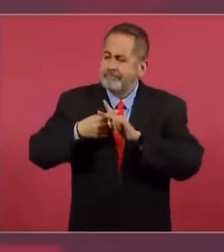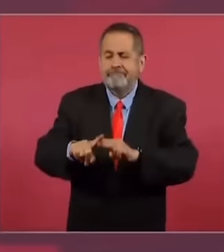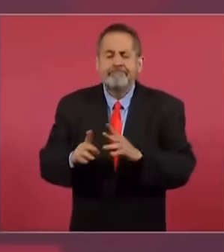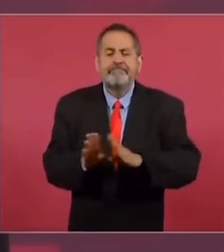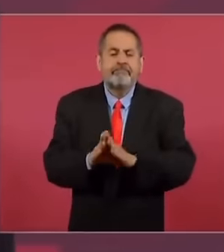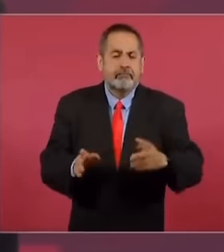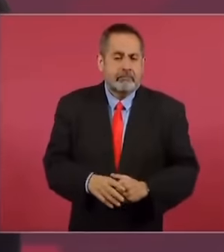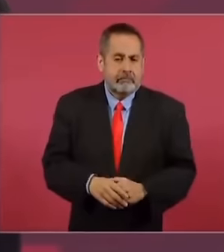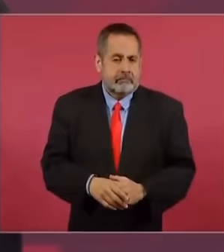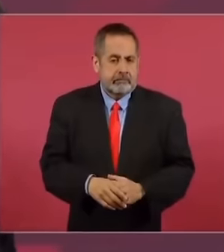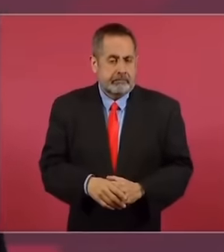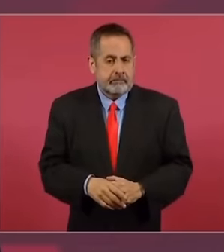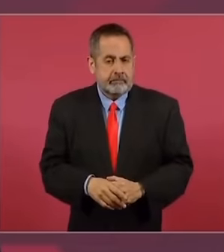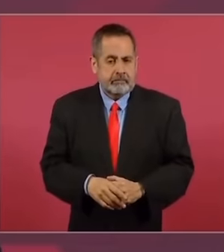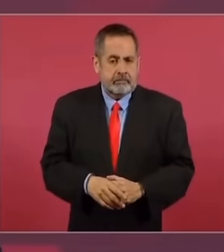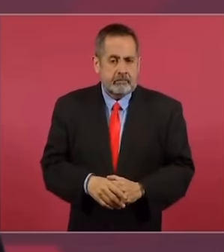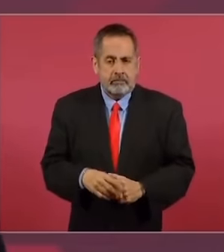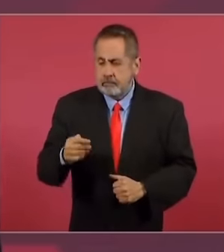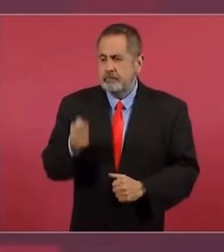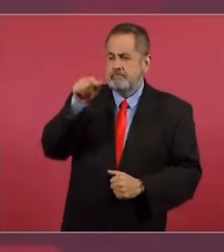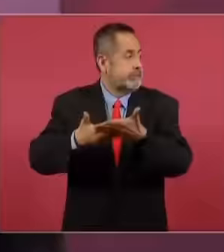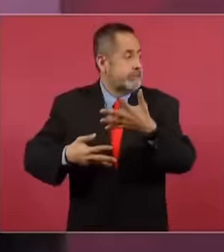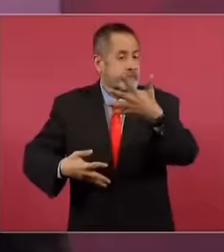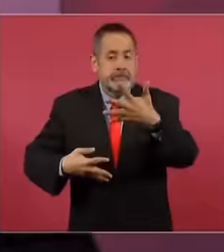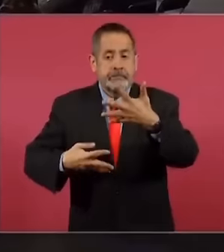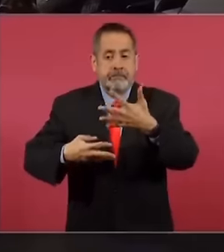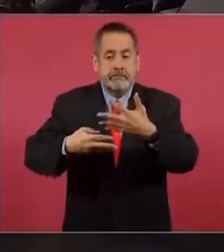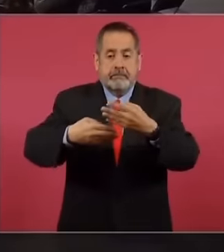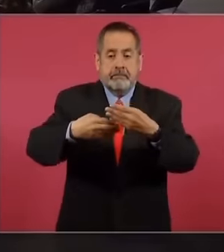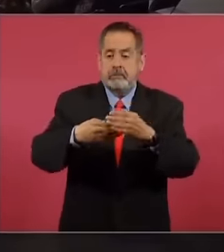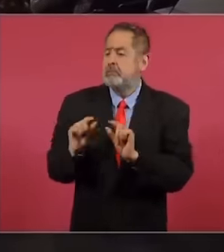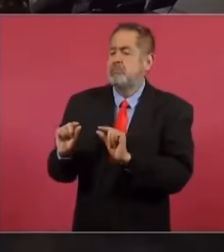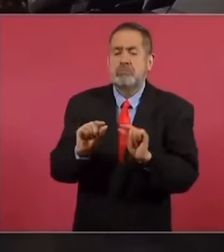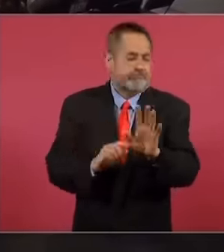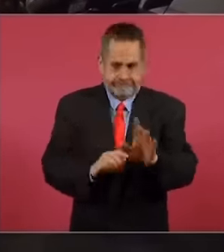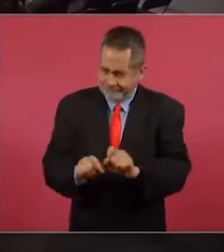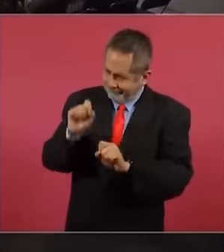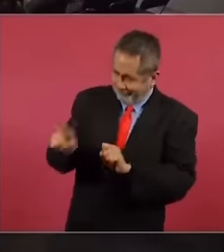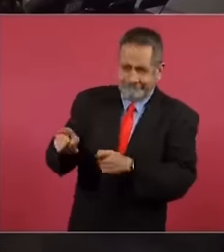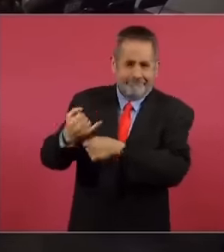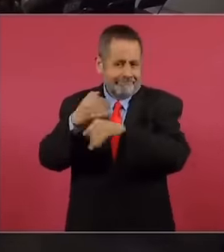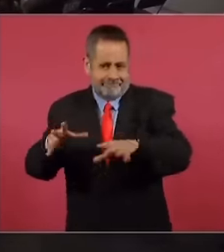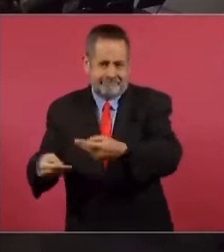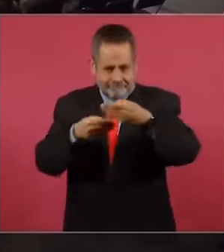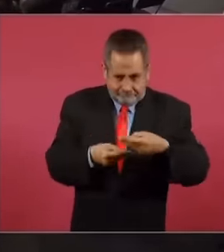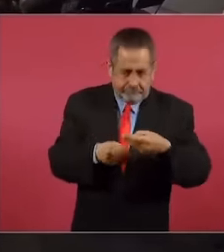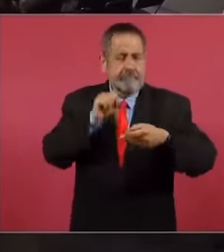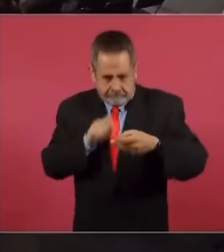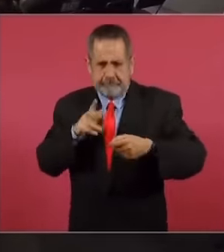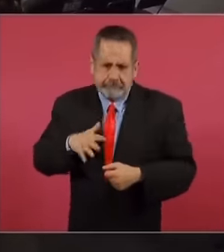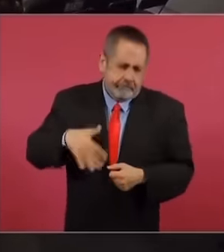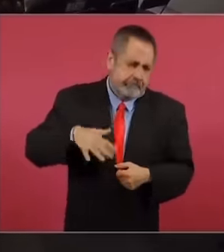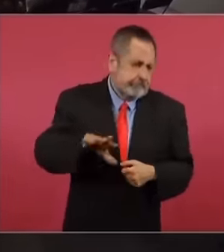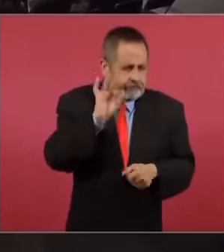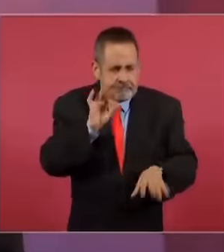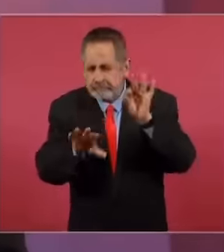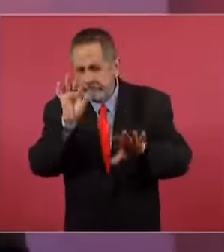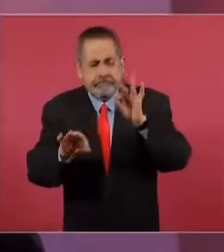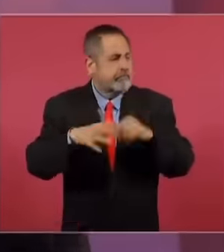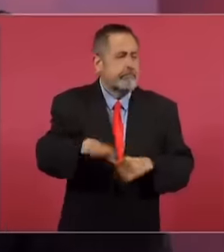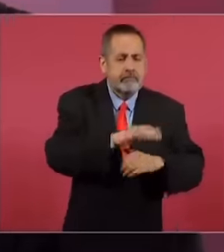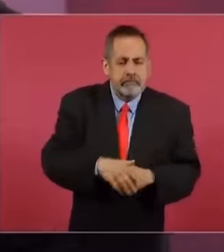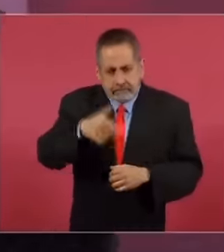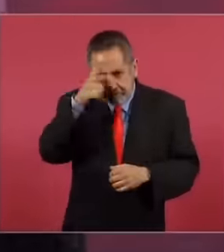de un padrón. Entonces, utilizamos el mismo registro y empezamos la búsqueda. Póntele bien.